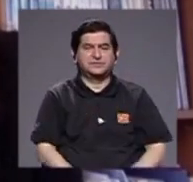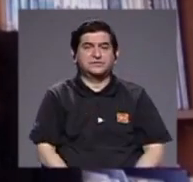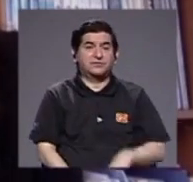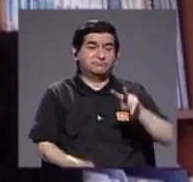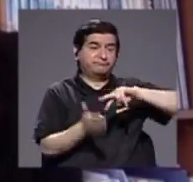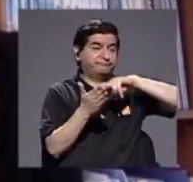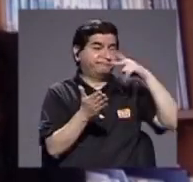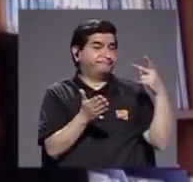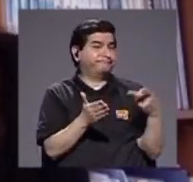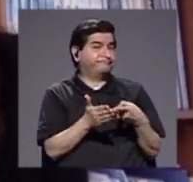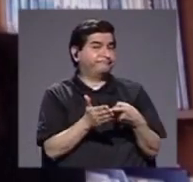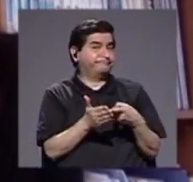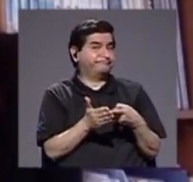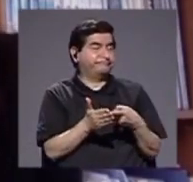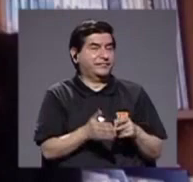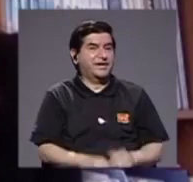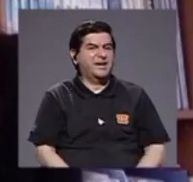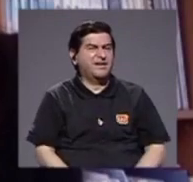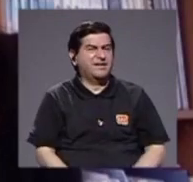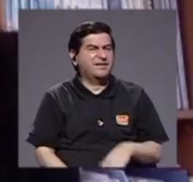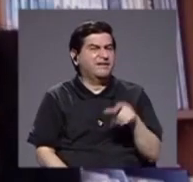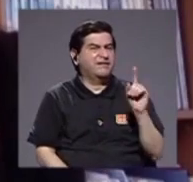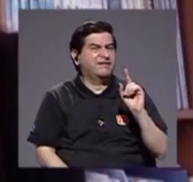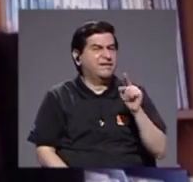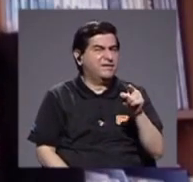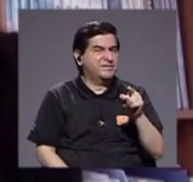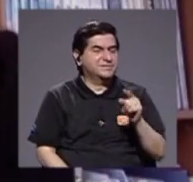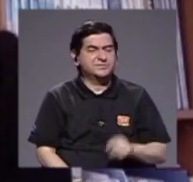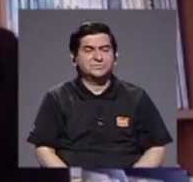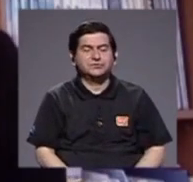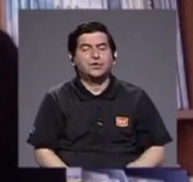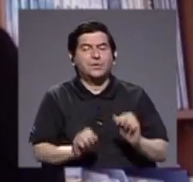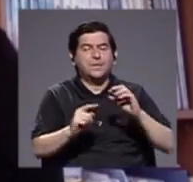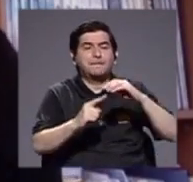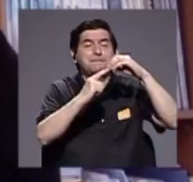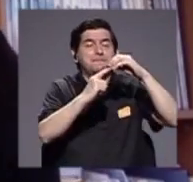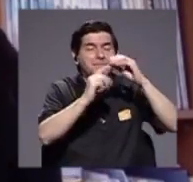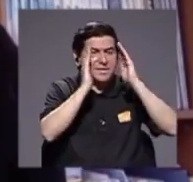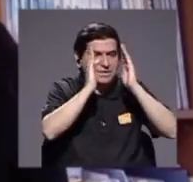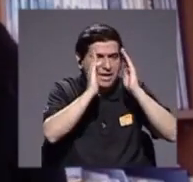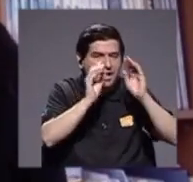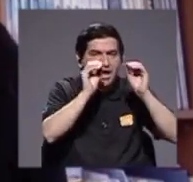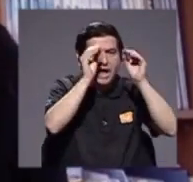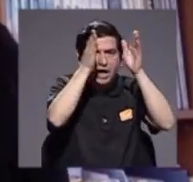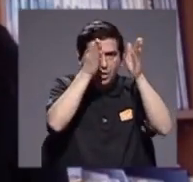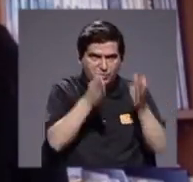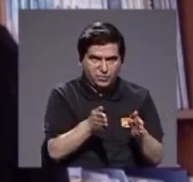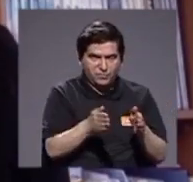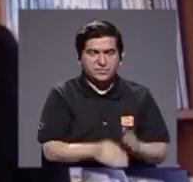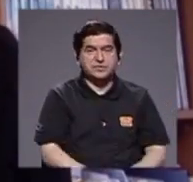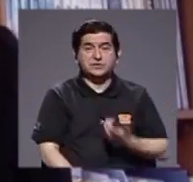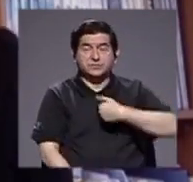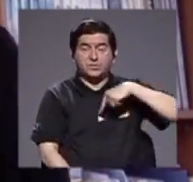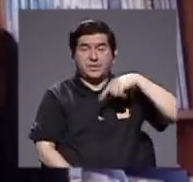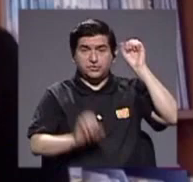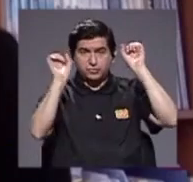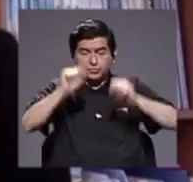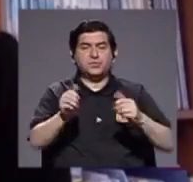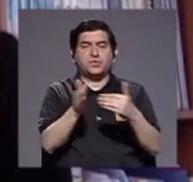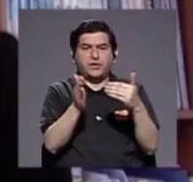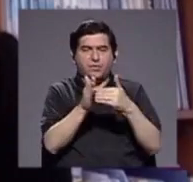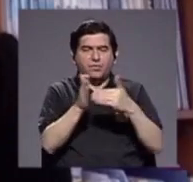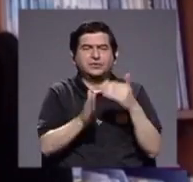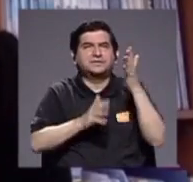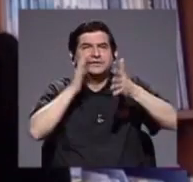eso significa y desbloquear el talento de los profesores dándole la prioridad a los profesores es donde vamos a reinventar a poder